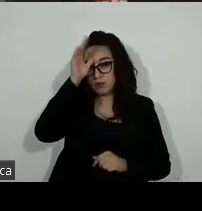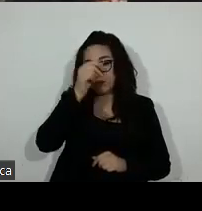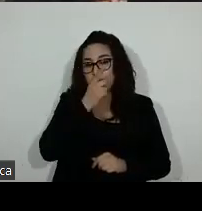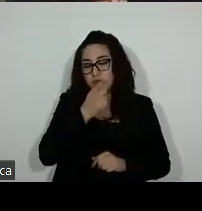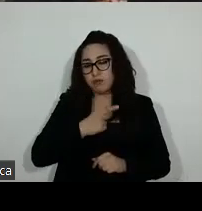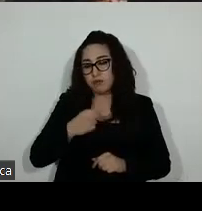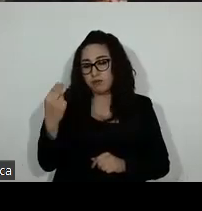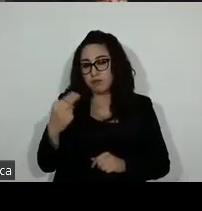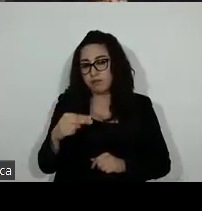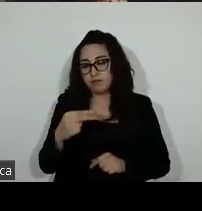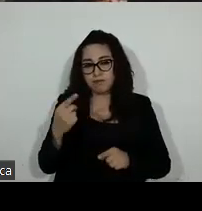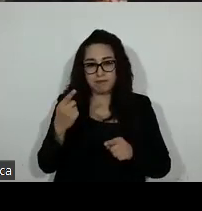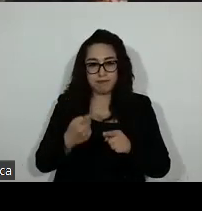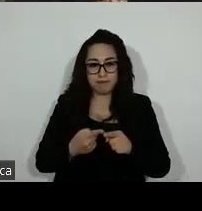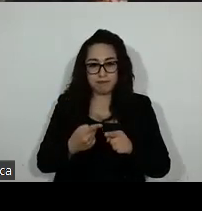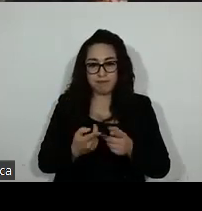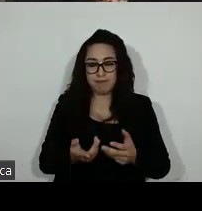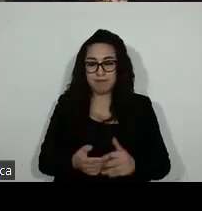voz diciendo su nombre completo.